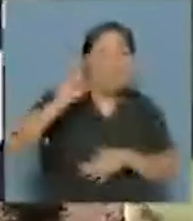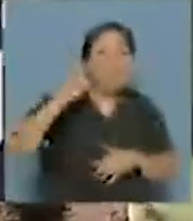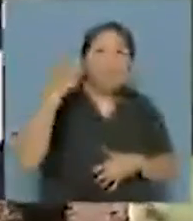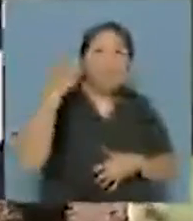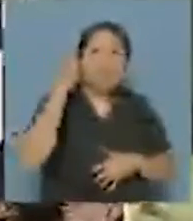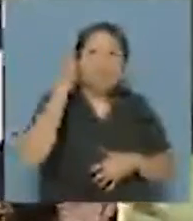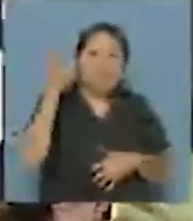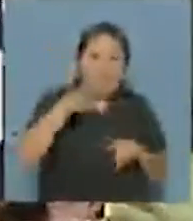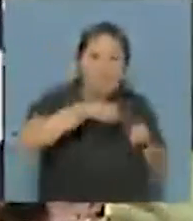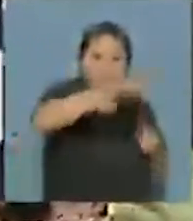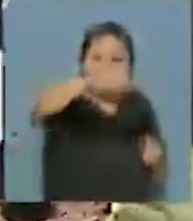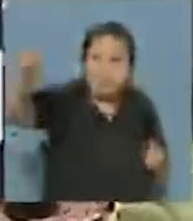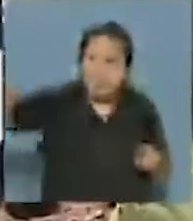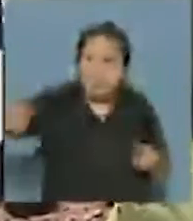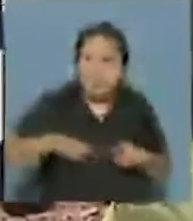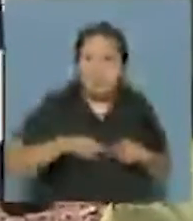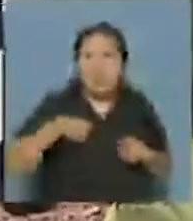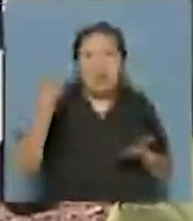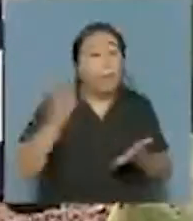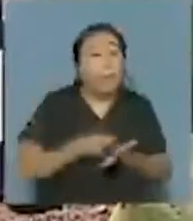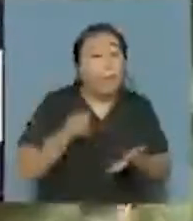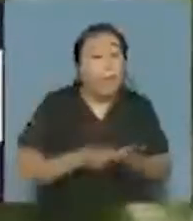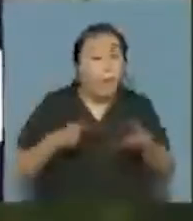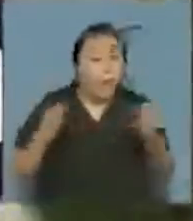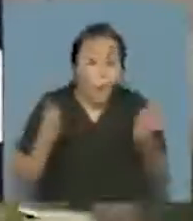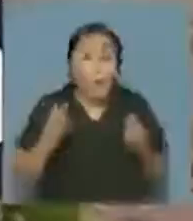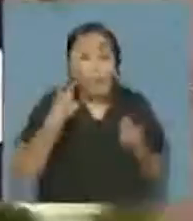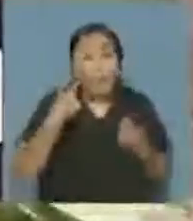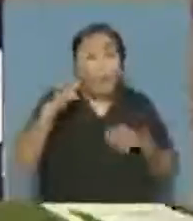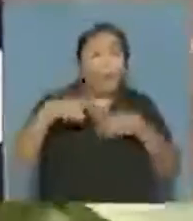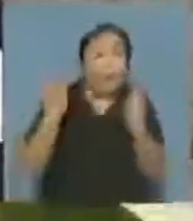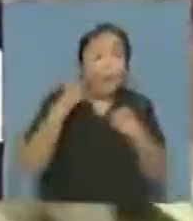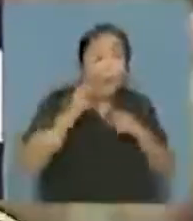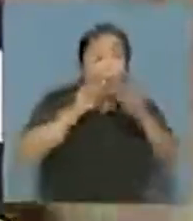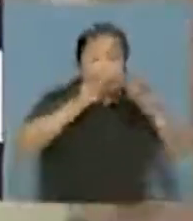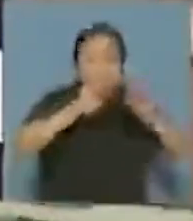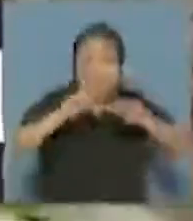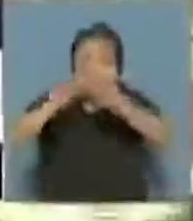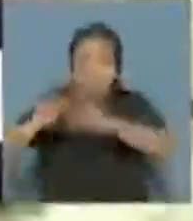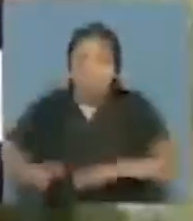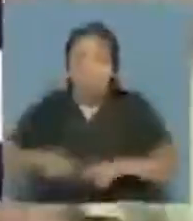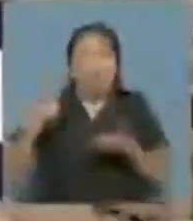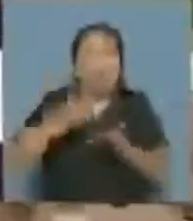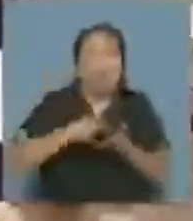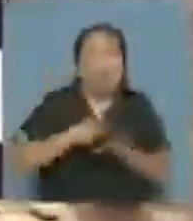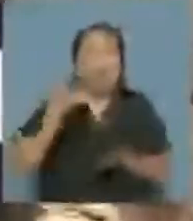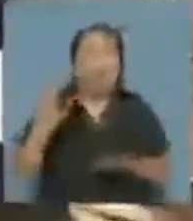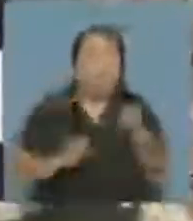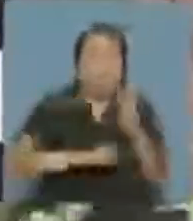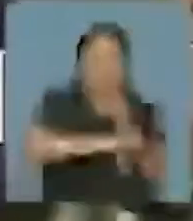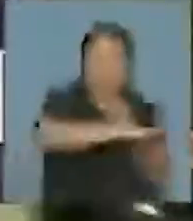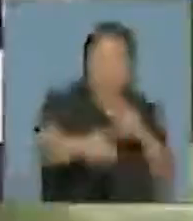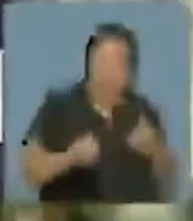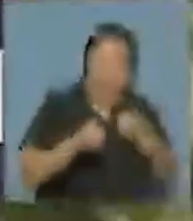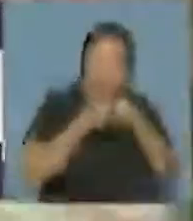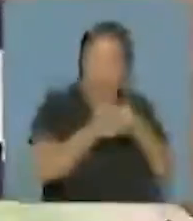Habrá que ver cuánto es el daño en efectivo ya a través de las mediciones, todos los trabajos que hay que hacer en el campo, estar cerca de los